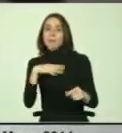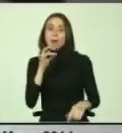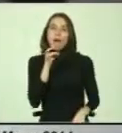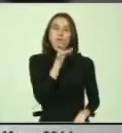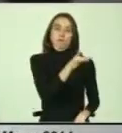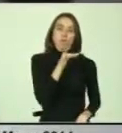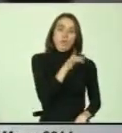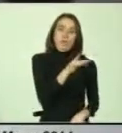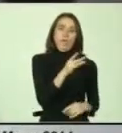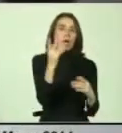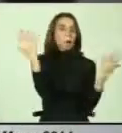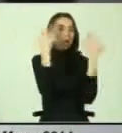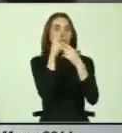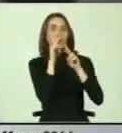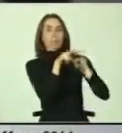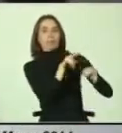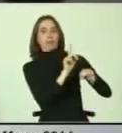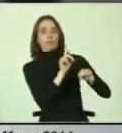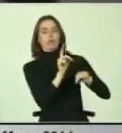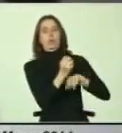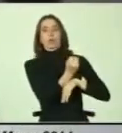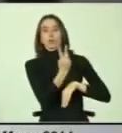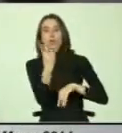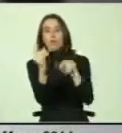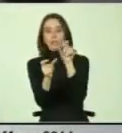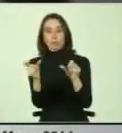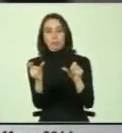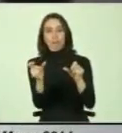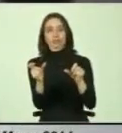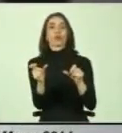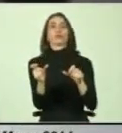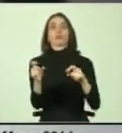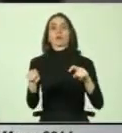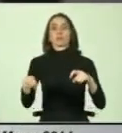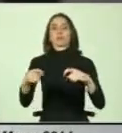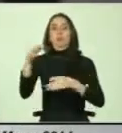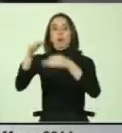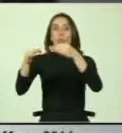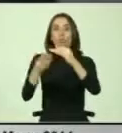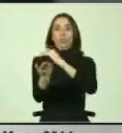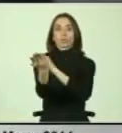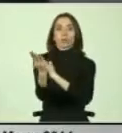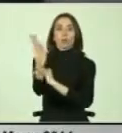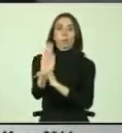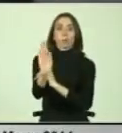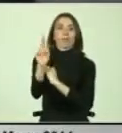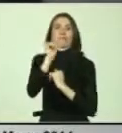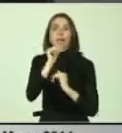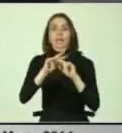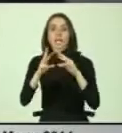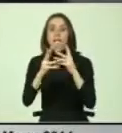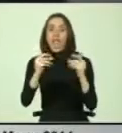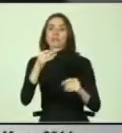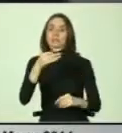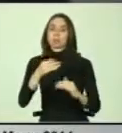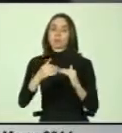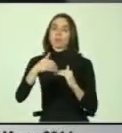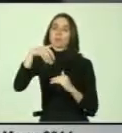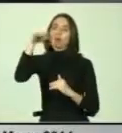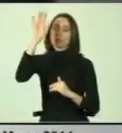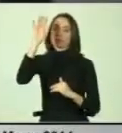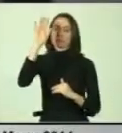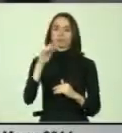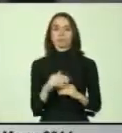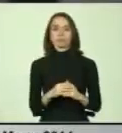más invisibilizado, la cantidad de personas de conflictos jurídicos sin resolver debe ser mucho mayor. Ahora bien,